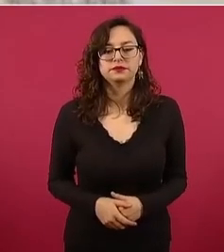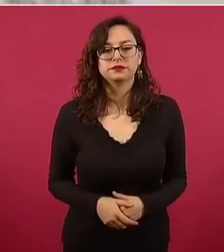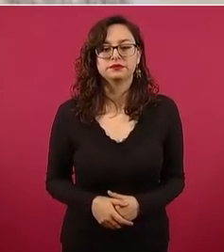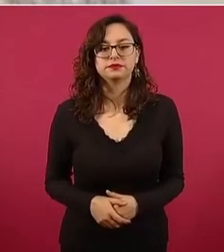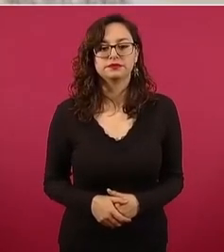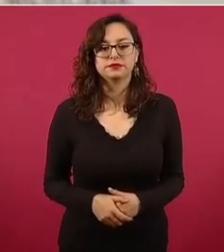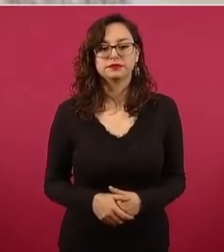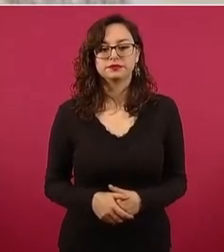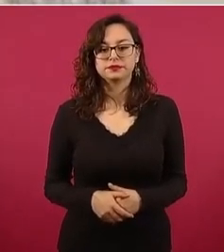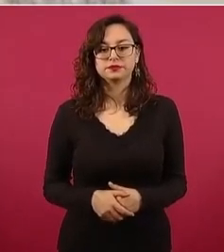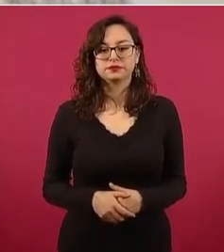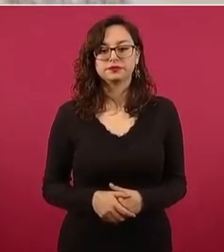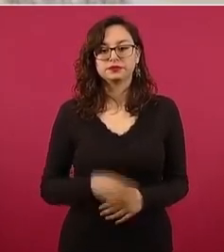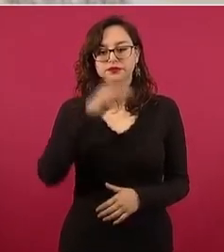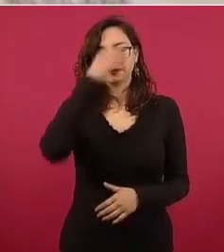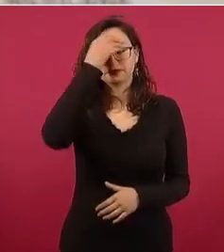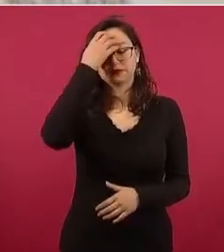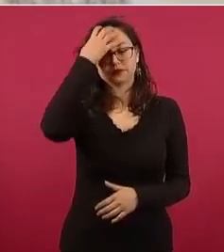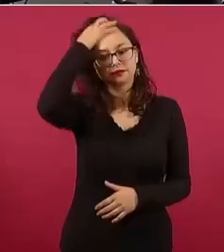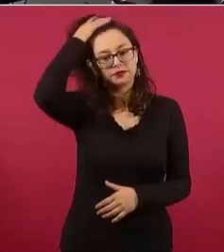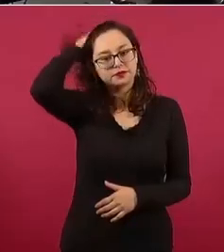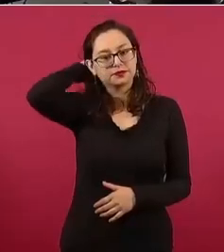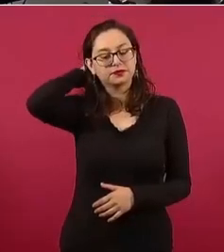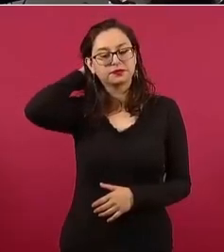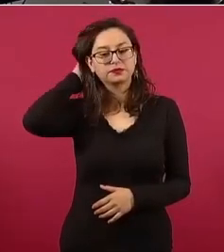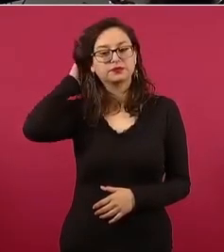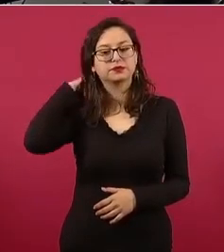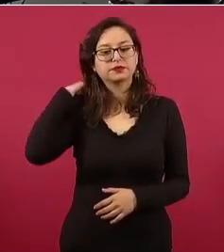En basificación, esto es muy importante,